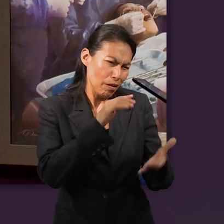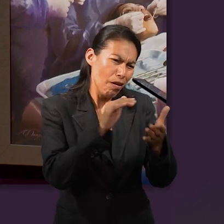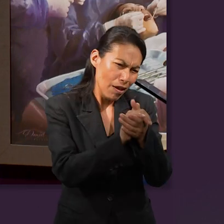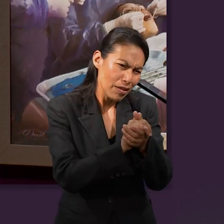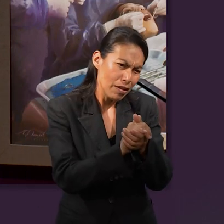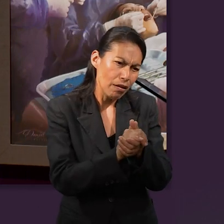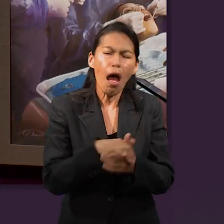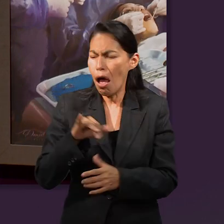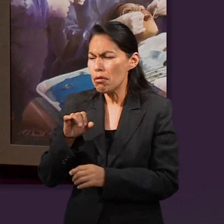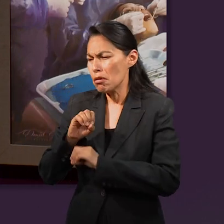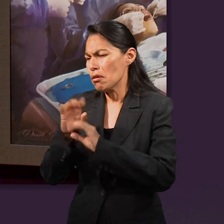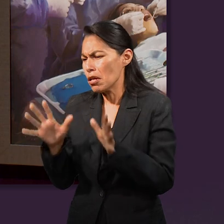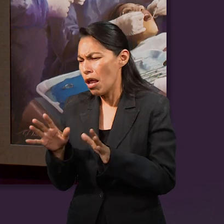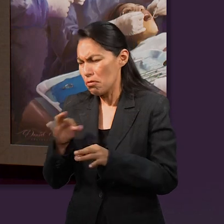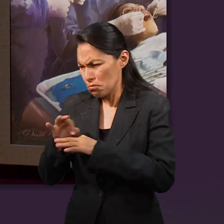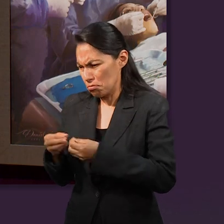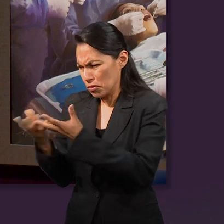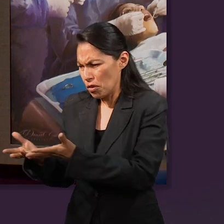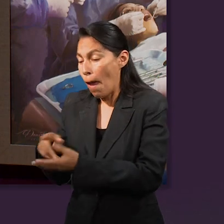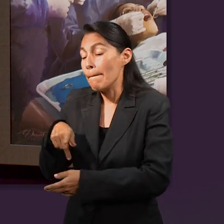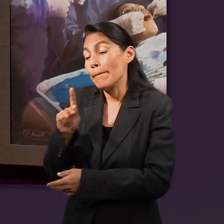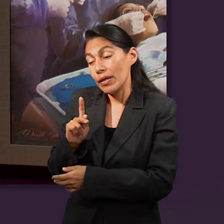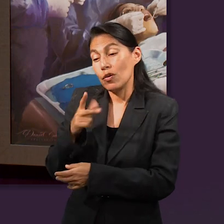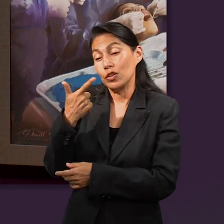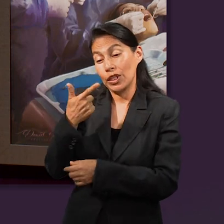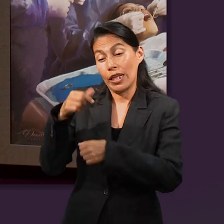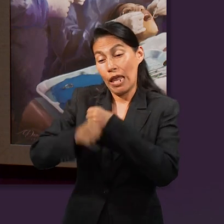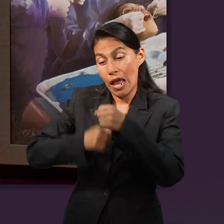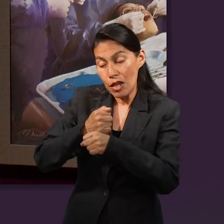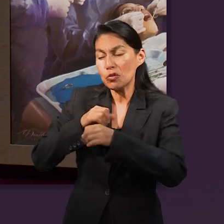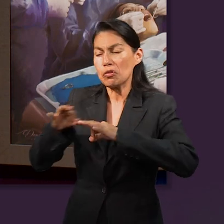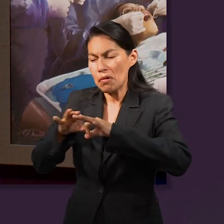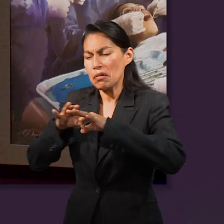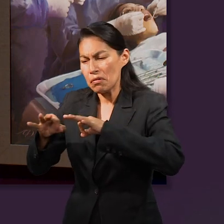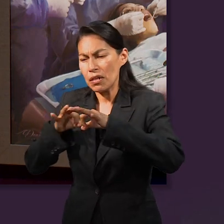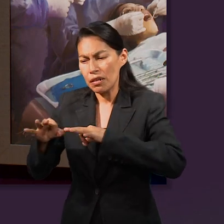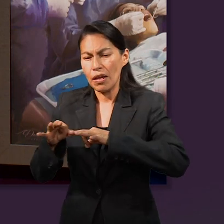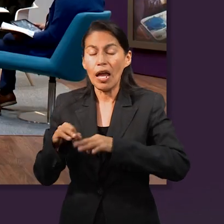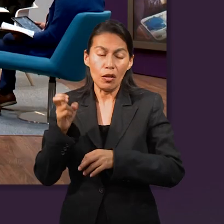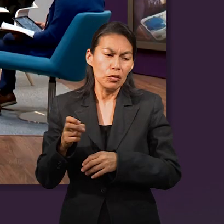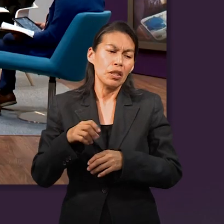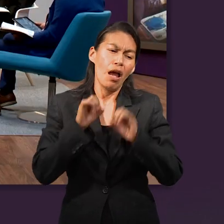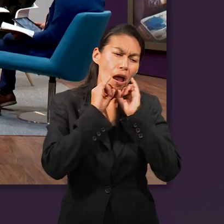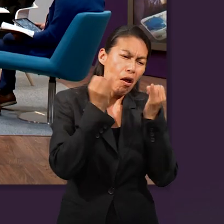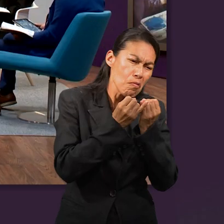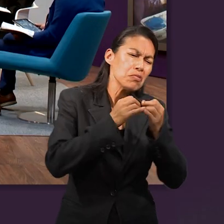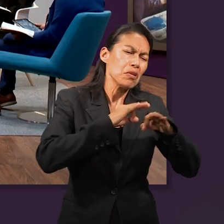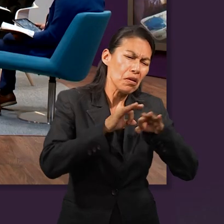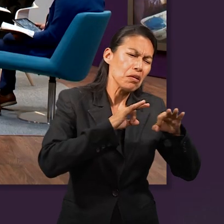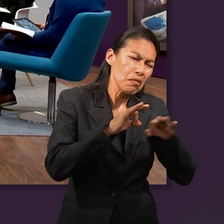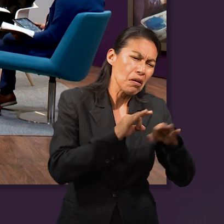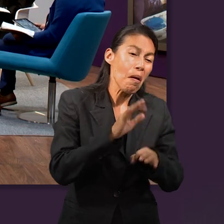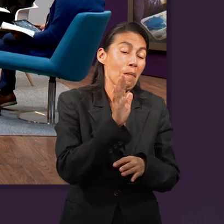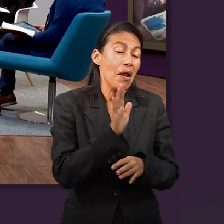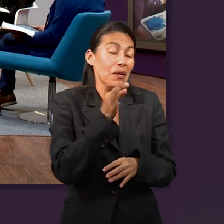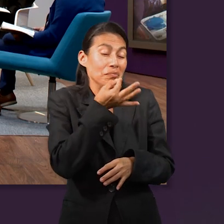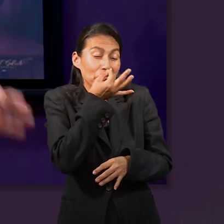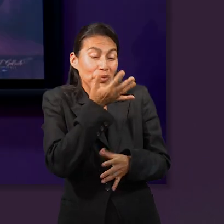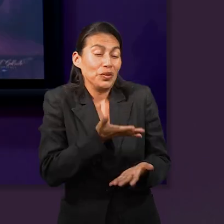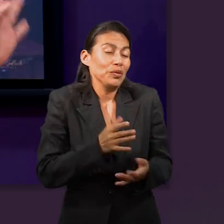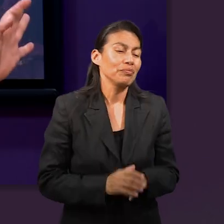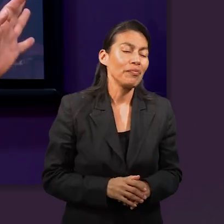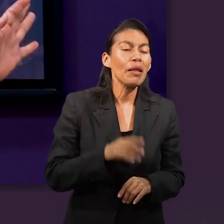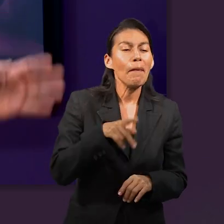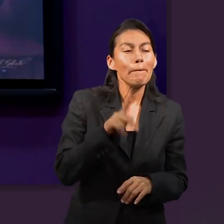Entonces Labán dice, pues sí, te la doy, pero trabaja siete años por ella. Y es que empieza a trabajar. Sí, le